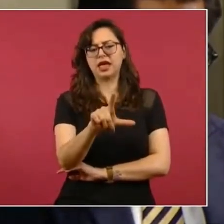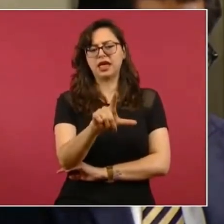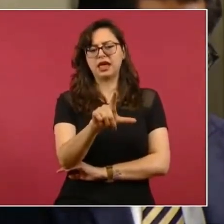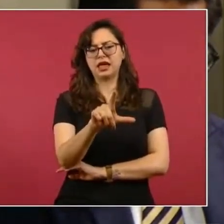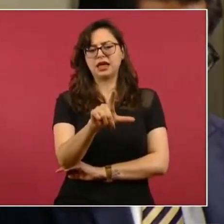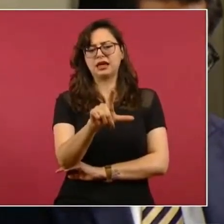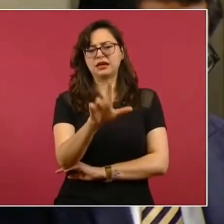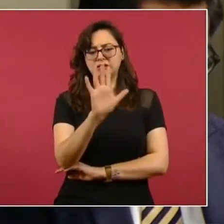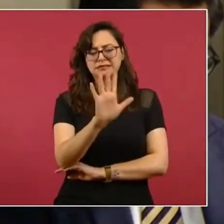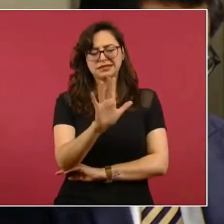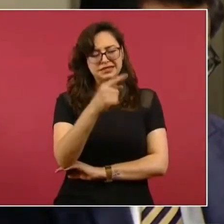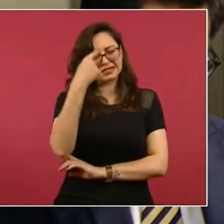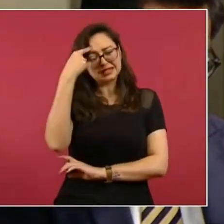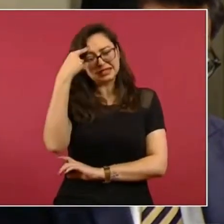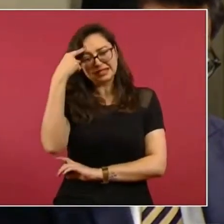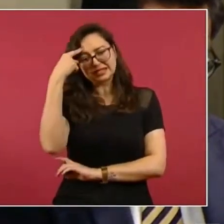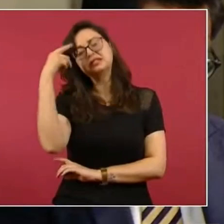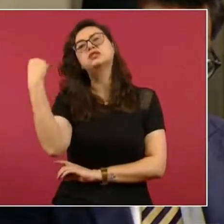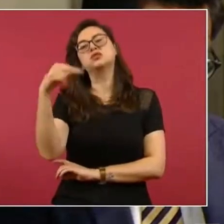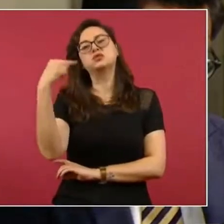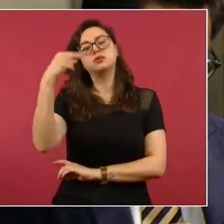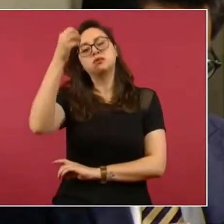Ahorita le doy el apellido.